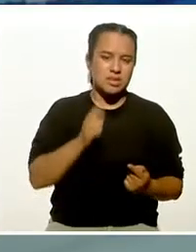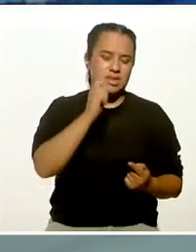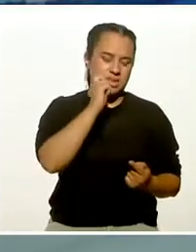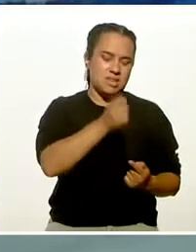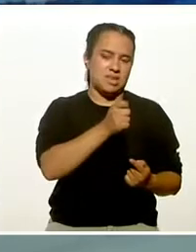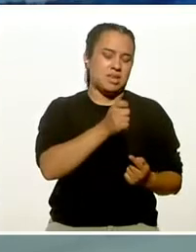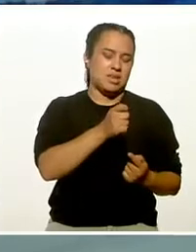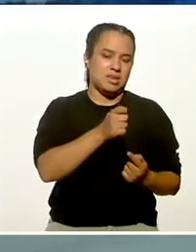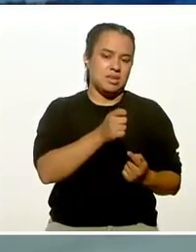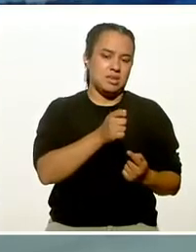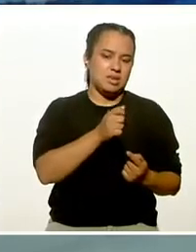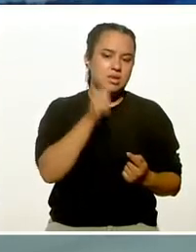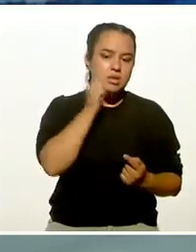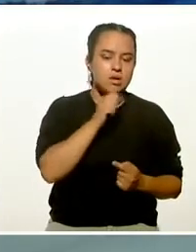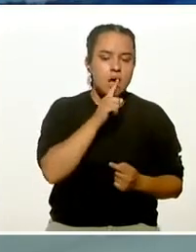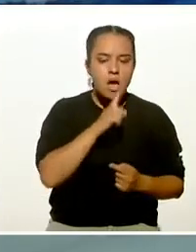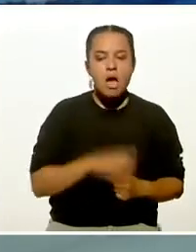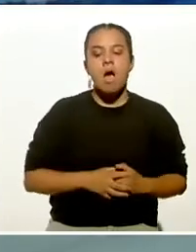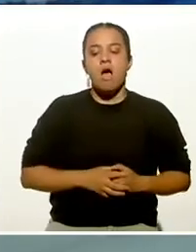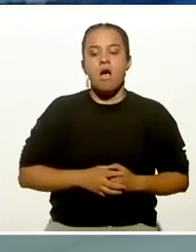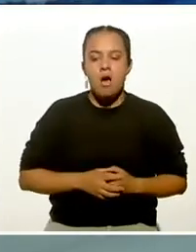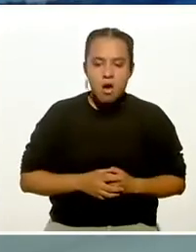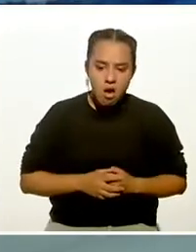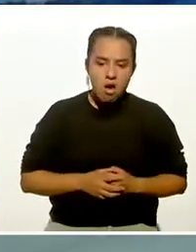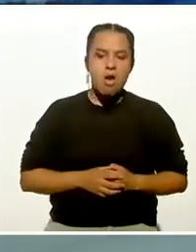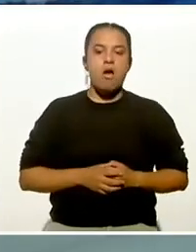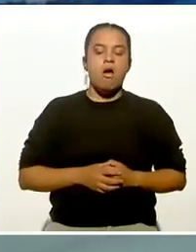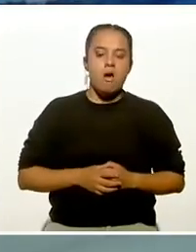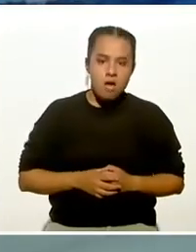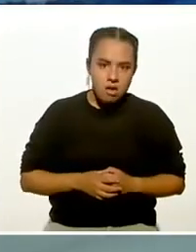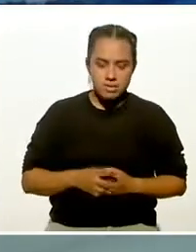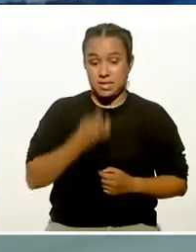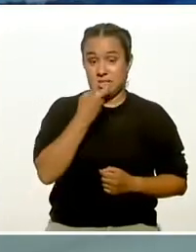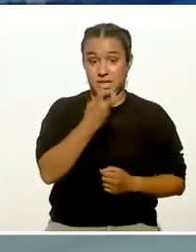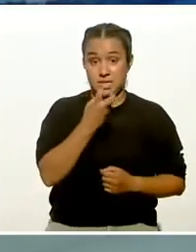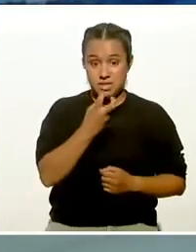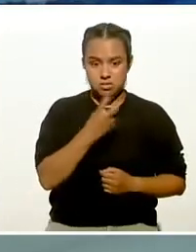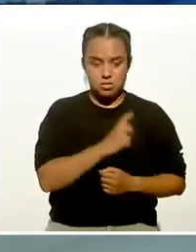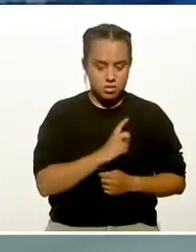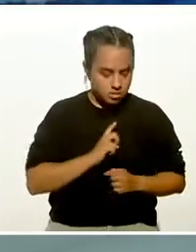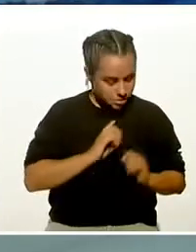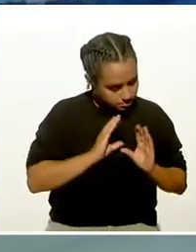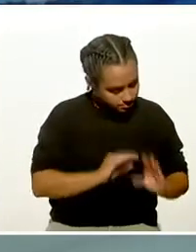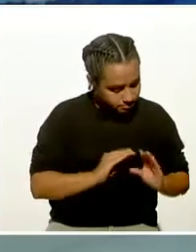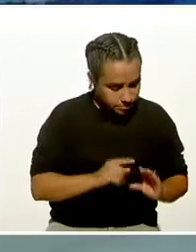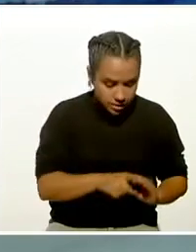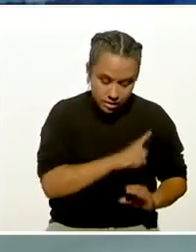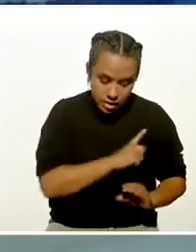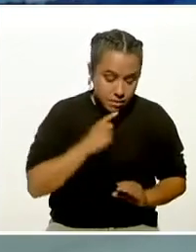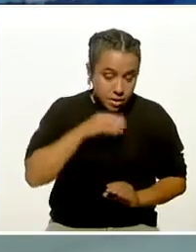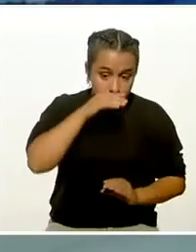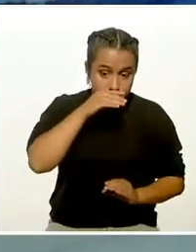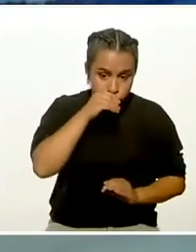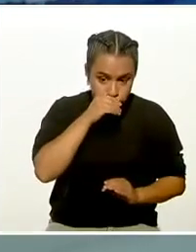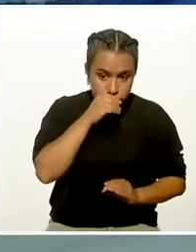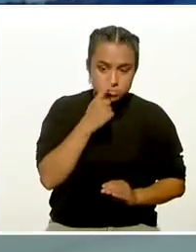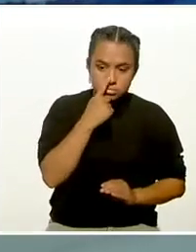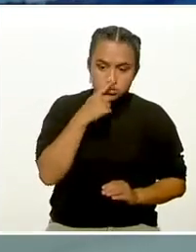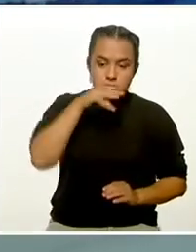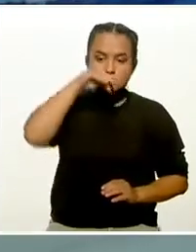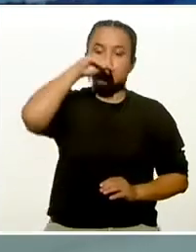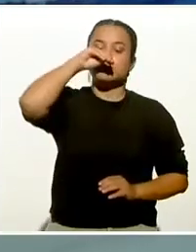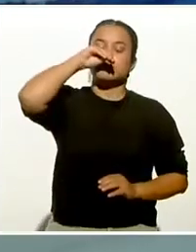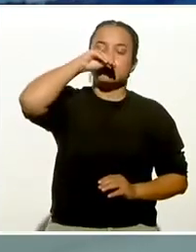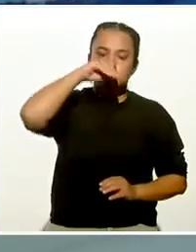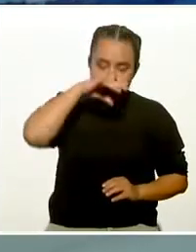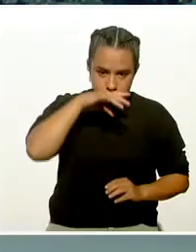que respiran con la boca abierta. Y ahí es cuando hay que enseñarles a cerrar la boca y respirar por la nariz. ¿Y qué hay de